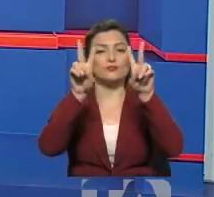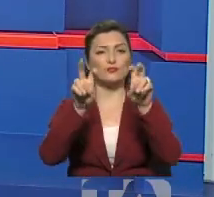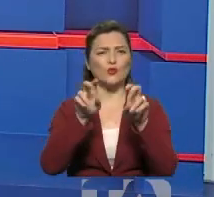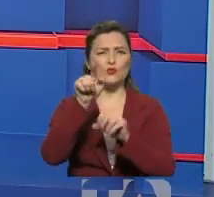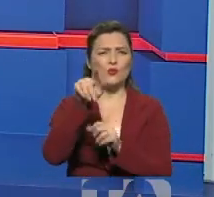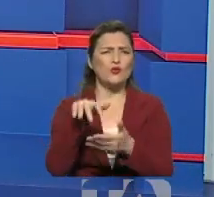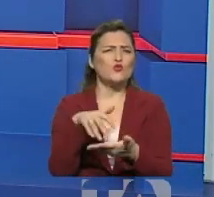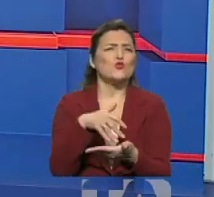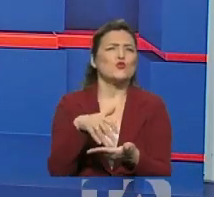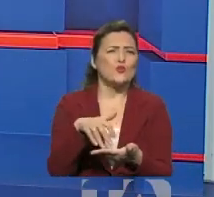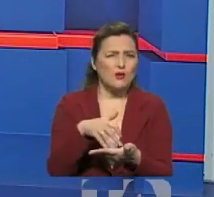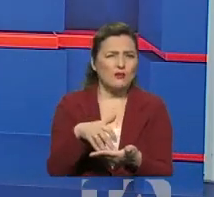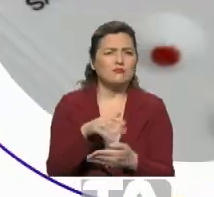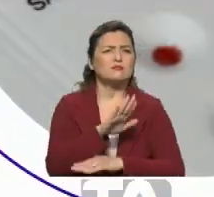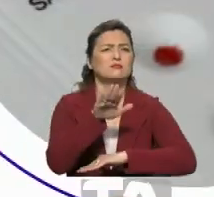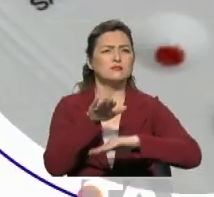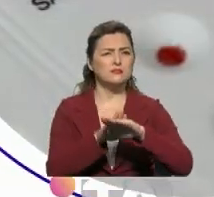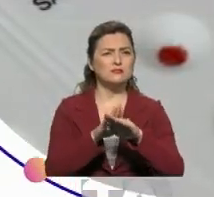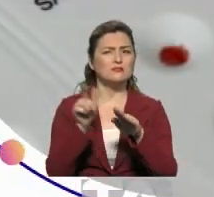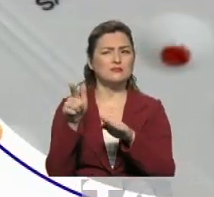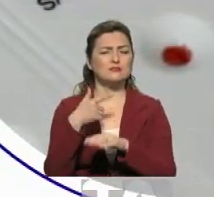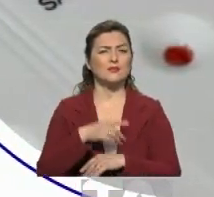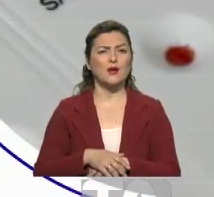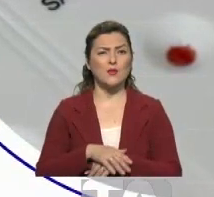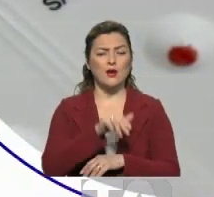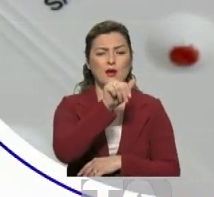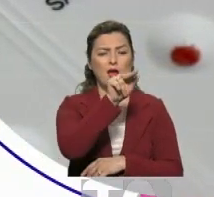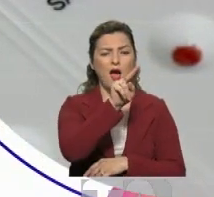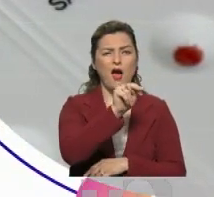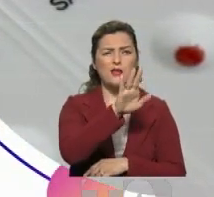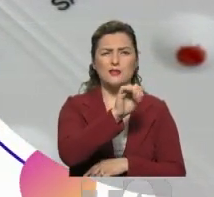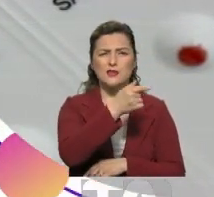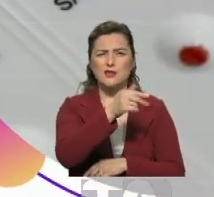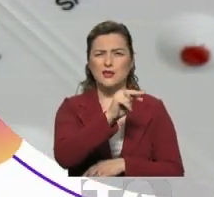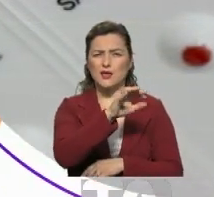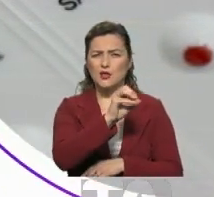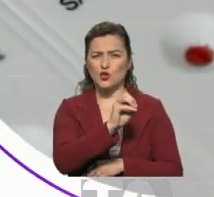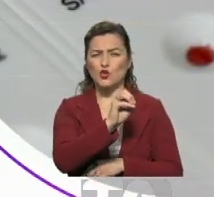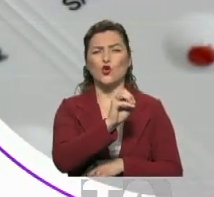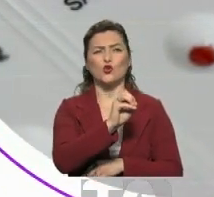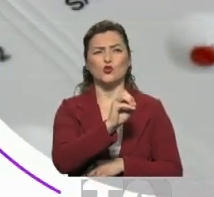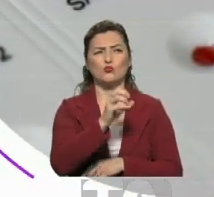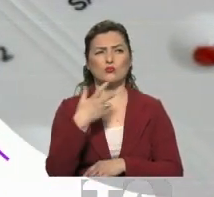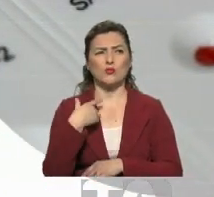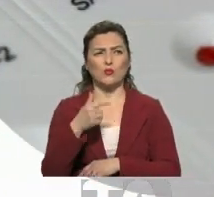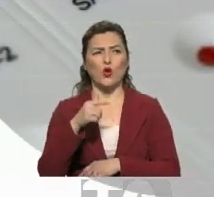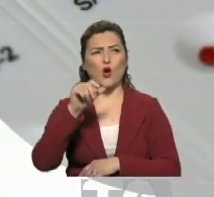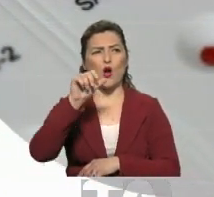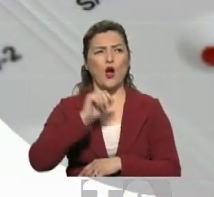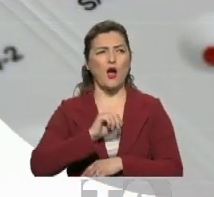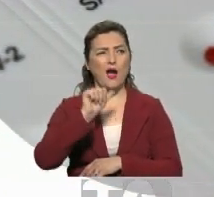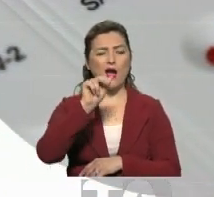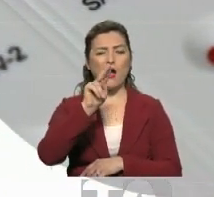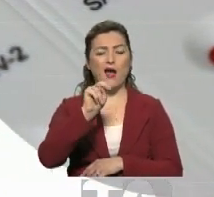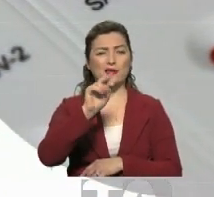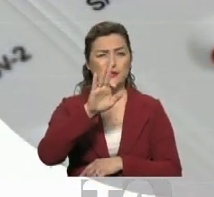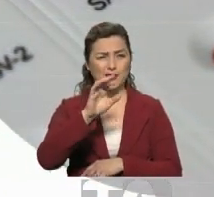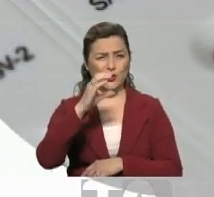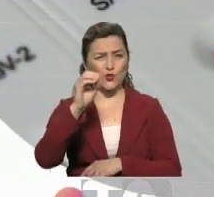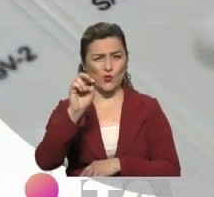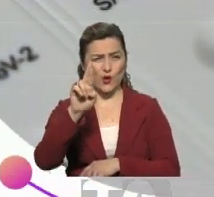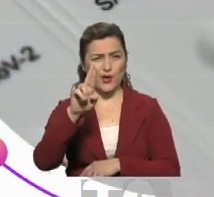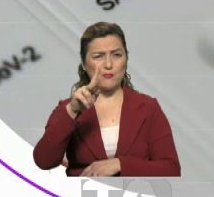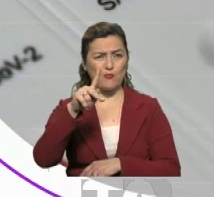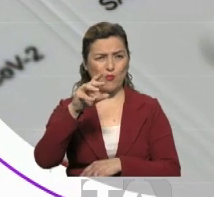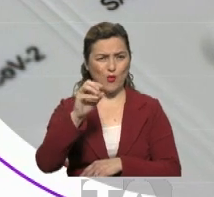ustedes han generado en relación a las famosas pruebas de antígeno, las famosas pruebas de anticuerpo y obviamente las bien conocidas pruebas de